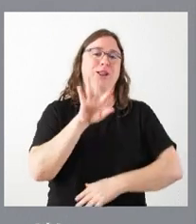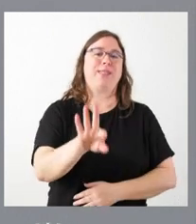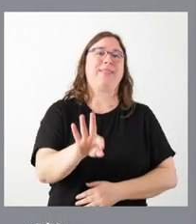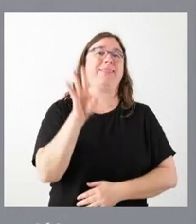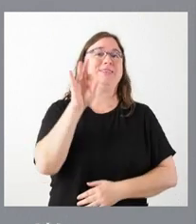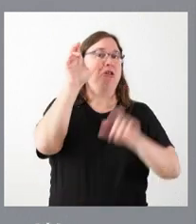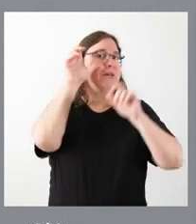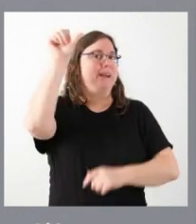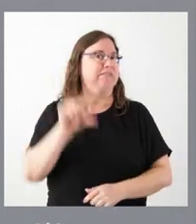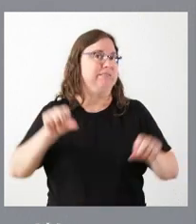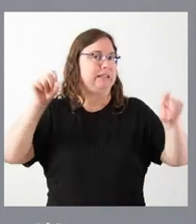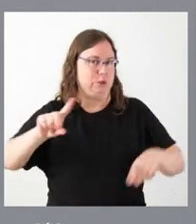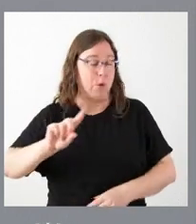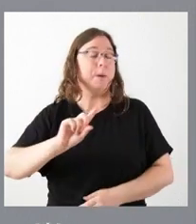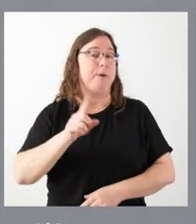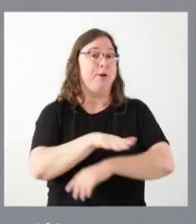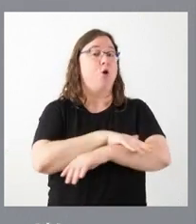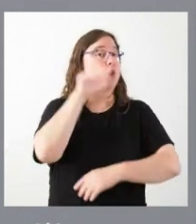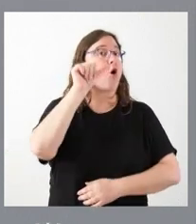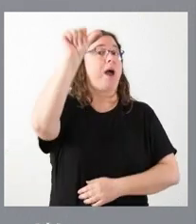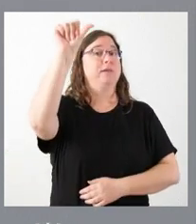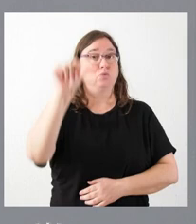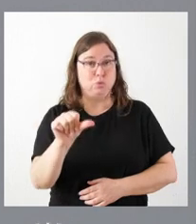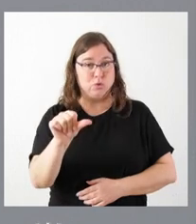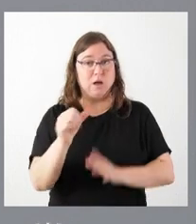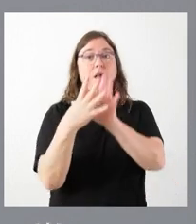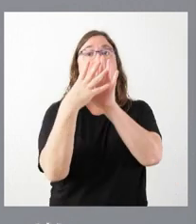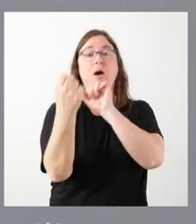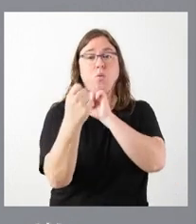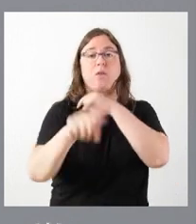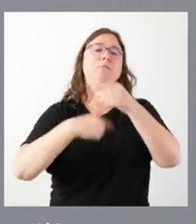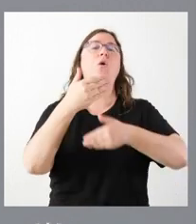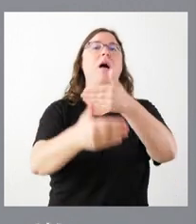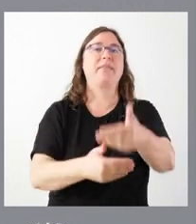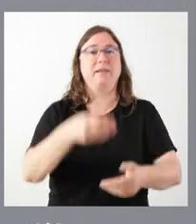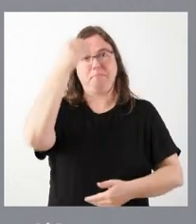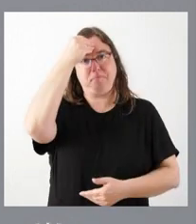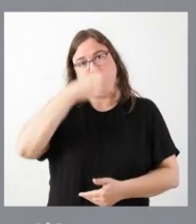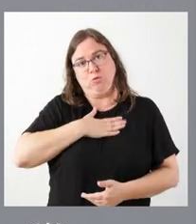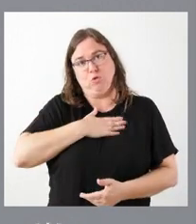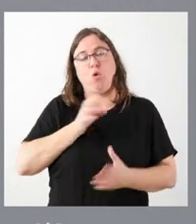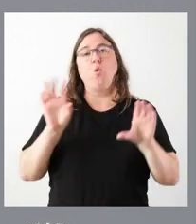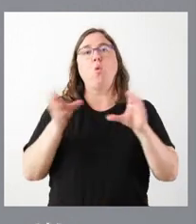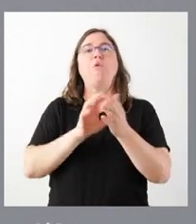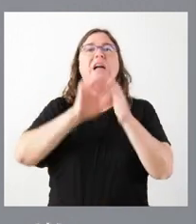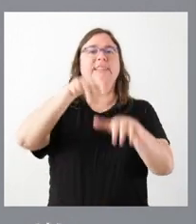escuchar, sino que un Gobierno escuche, acuerde y ponga en práctica lo que acuerda. Esto es lo que pensamos de la Junta de Castilla y León.